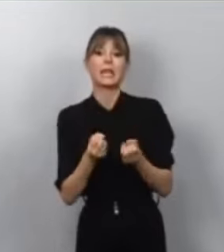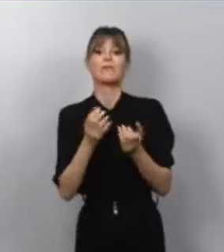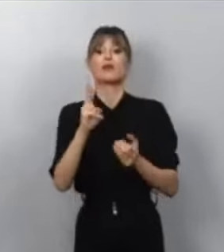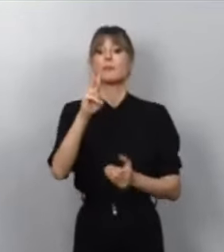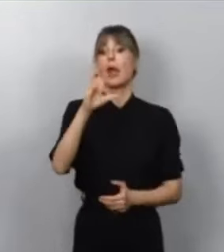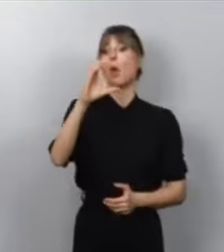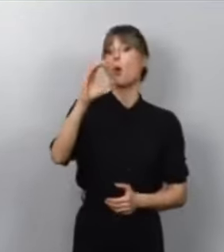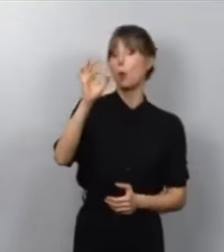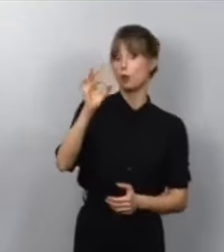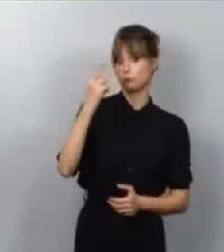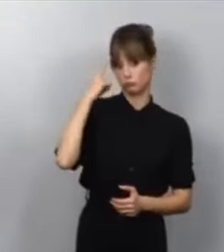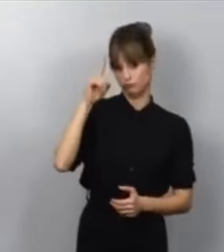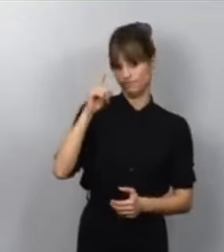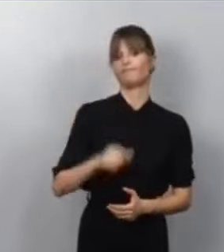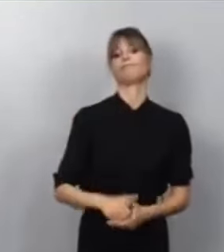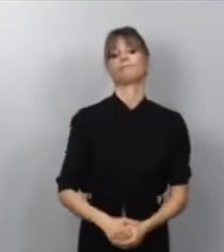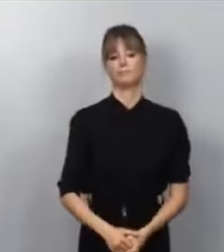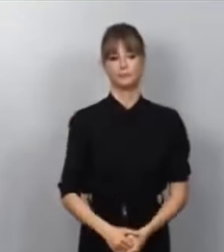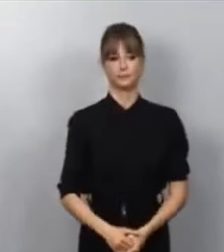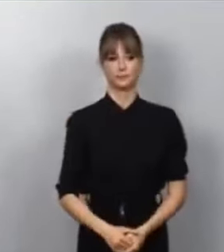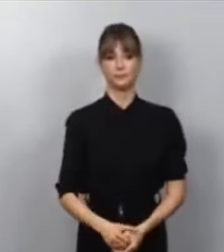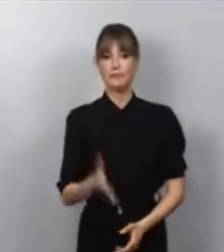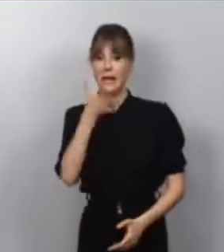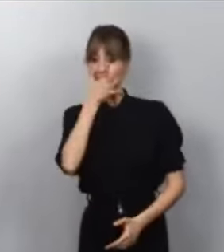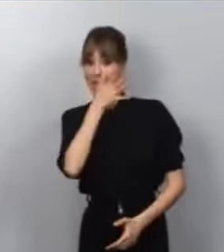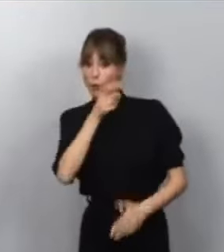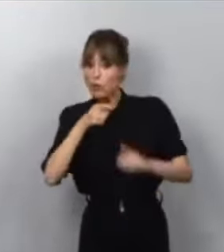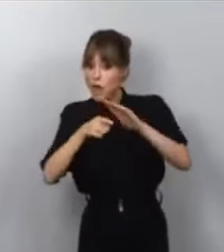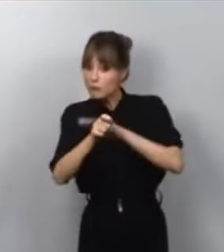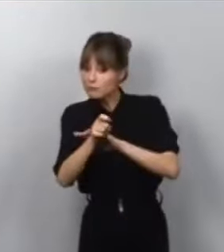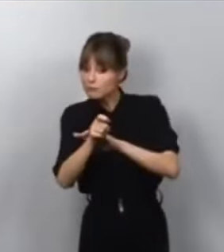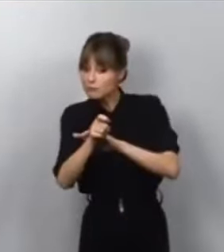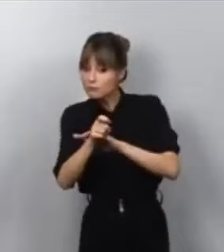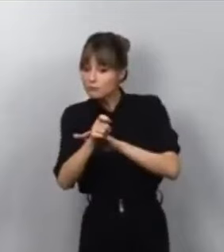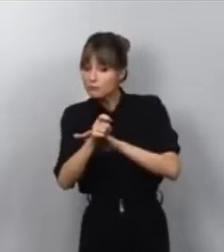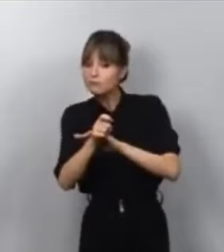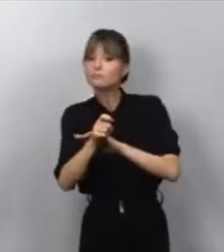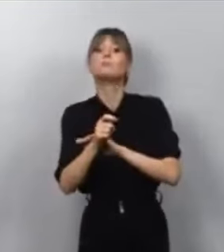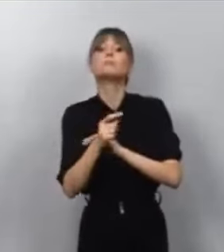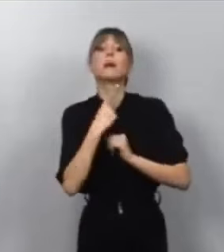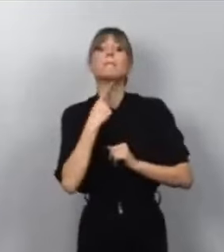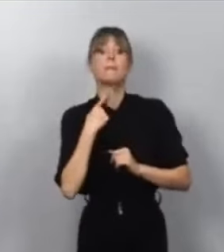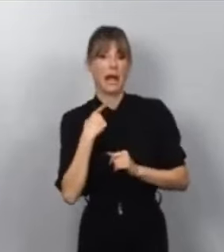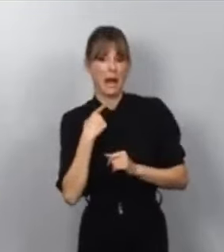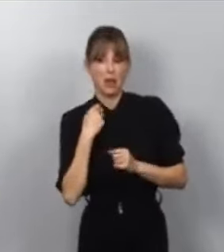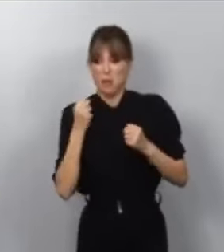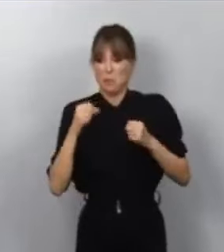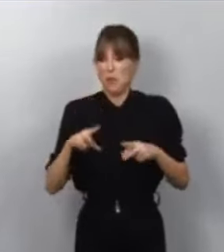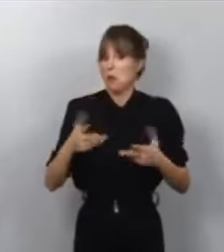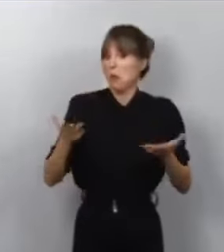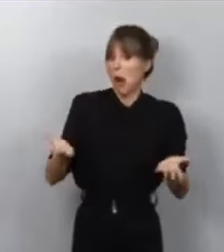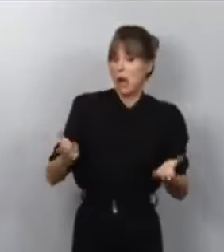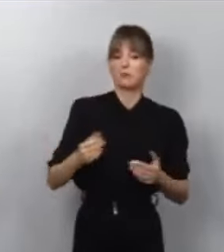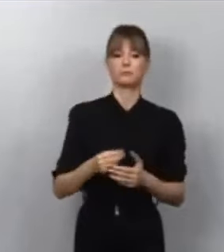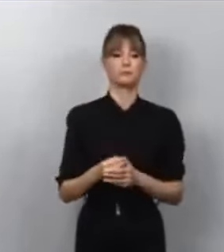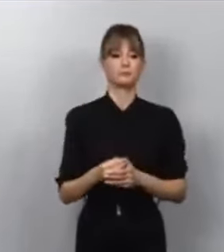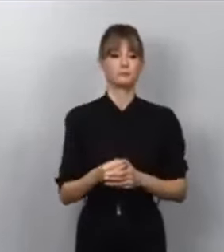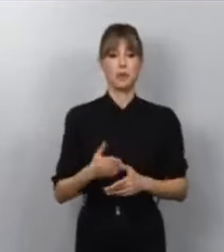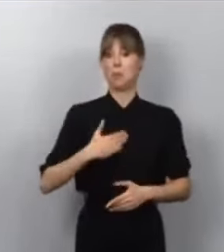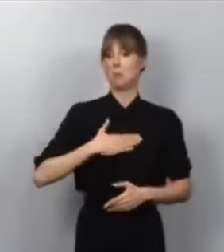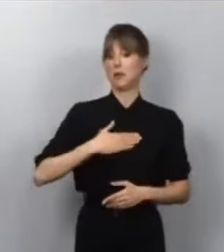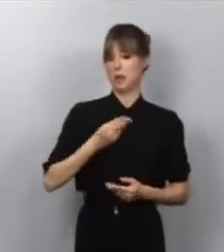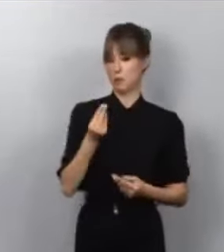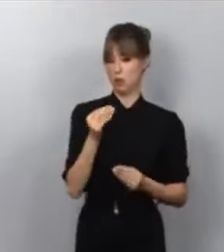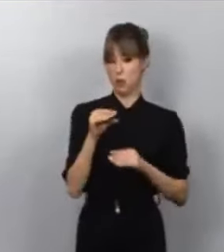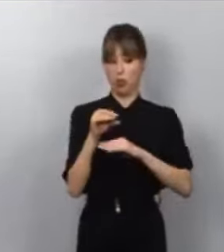UCO. Lo digo porque, en esta denuncia, el pecado capital parecía que era un incremento patrimonial